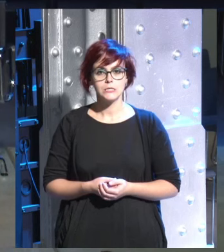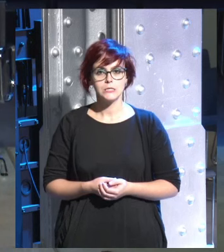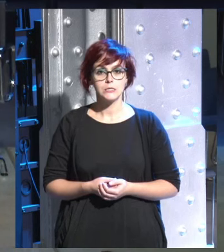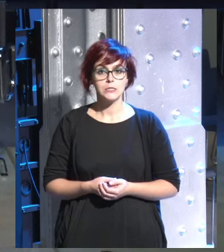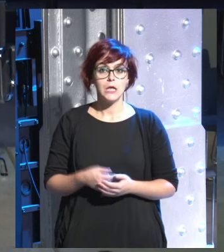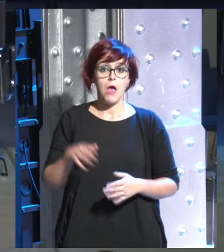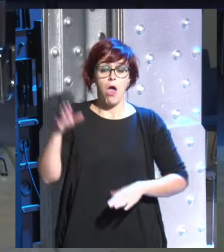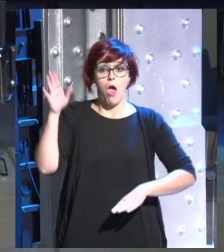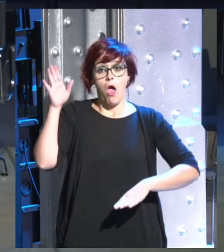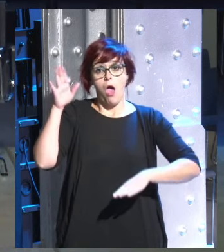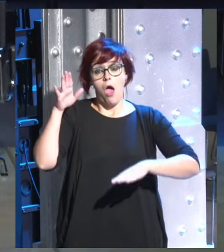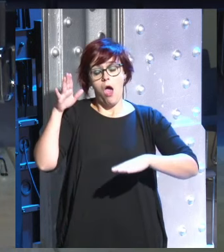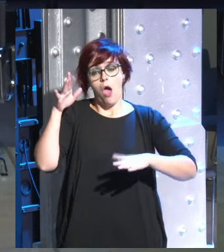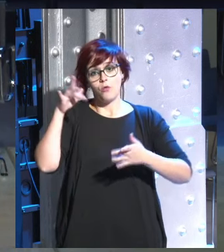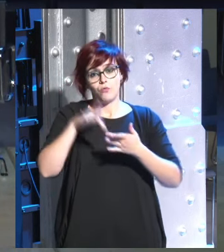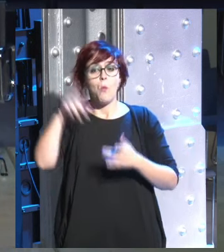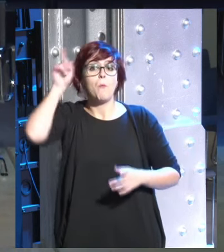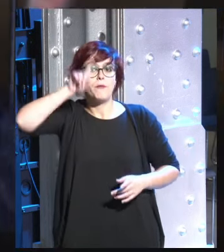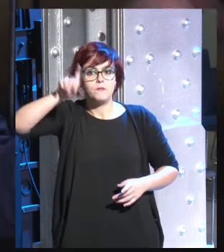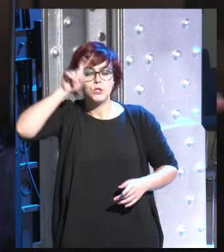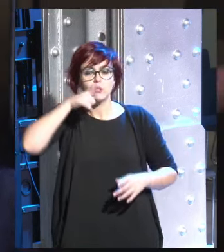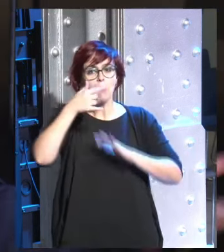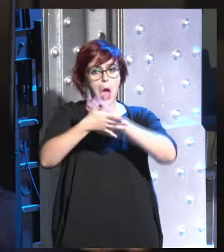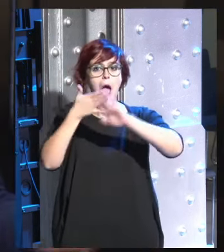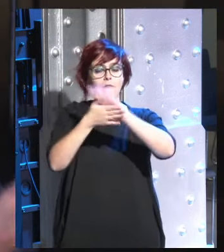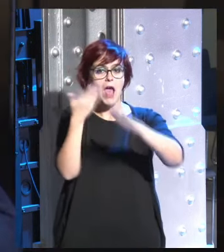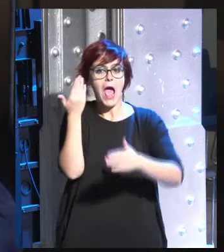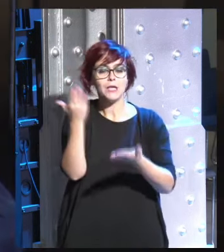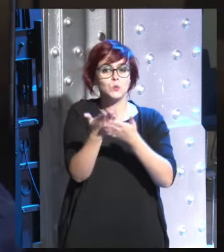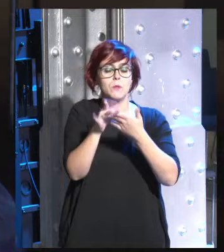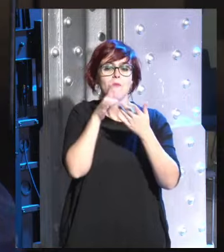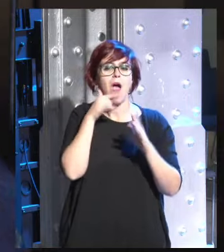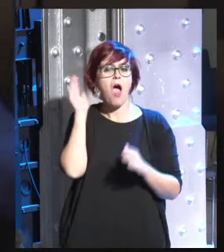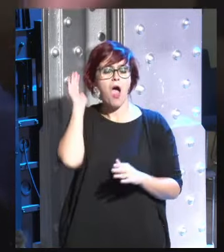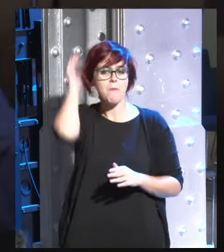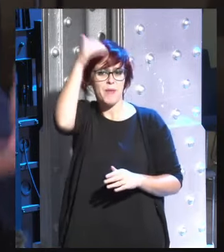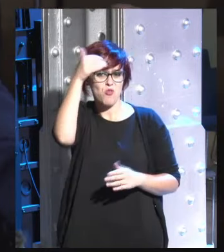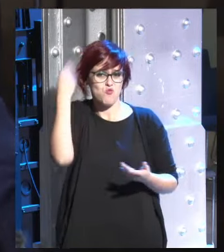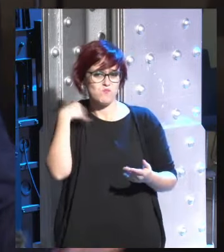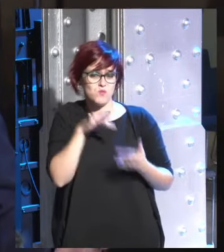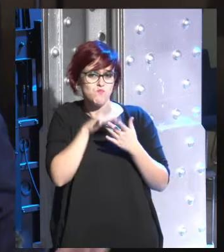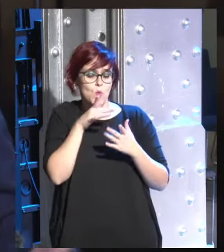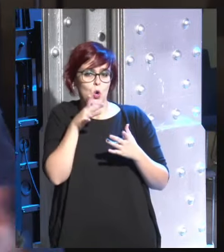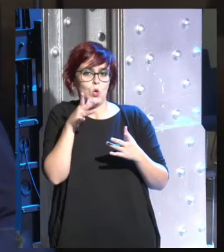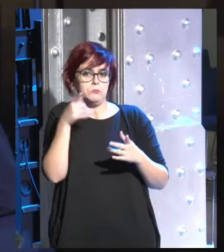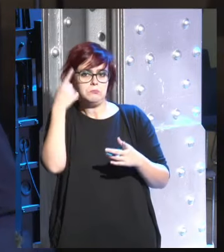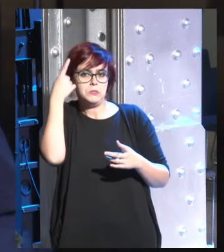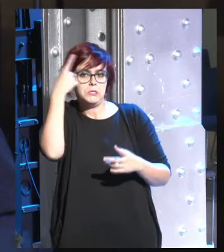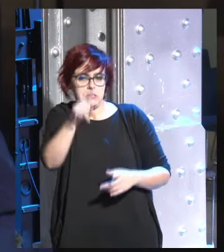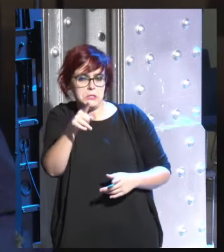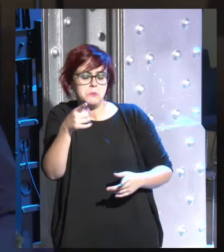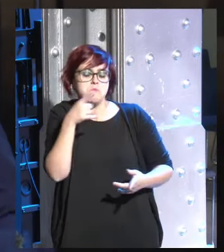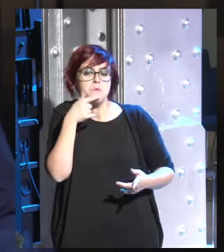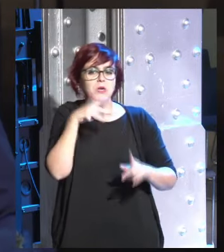para un profesor si yo tengo que hablarle a los estudiantes del imperio romano sé cómo hacerlo porque puedo hablar